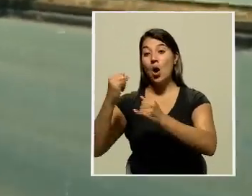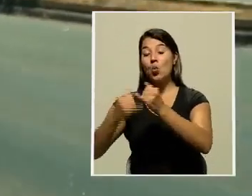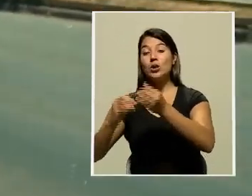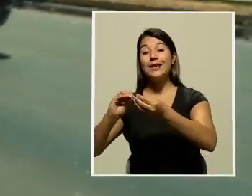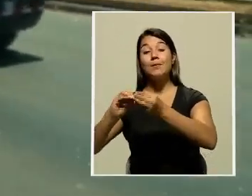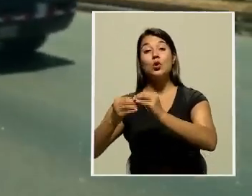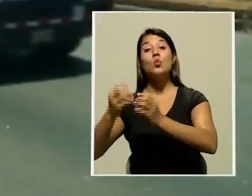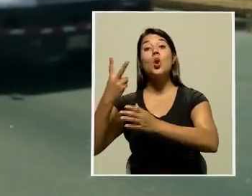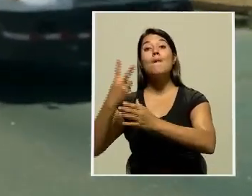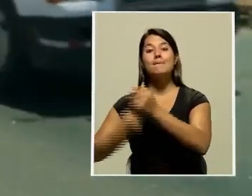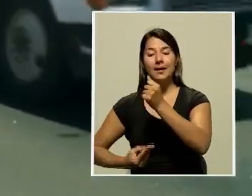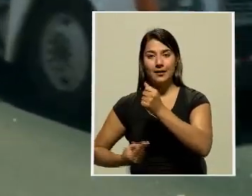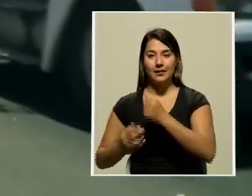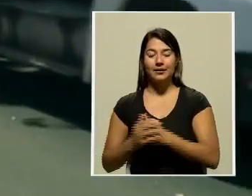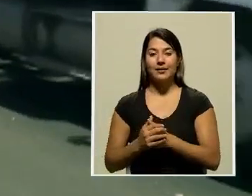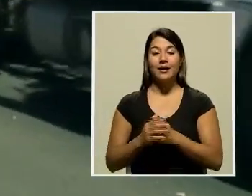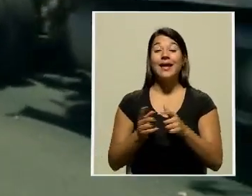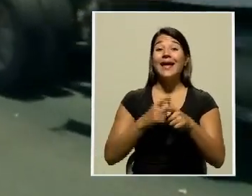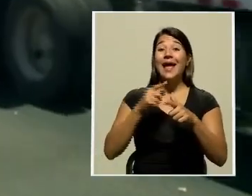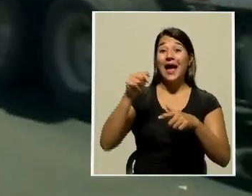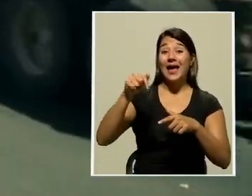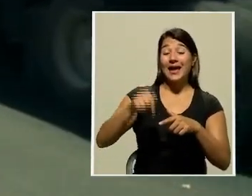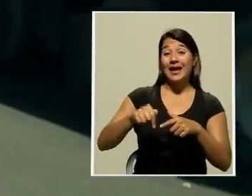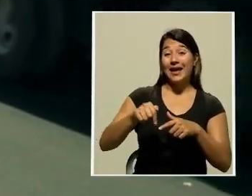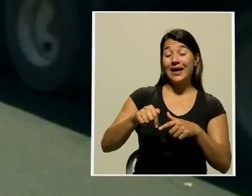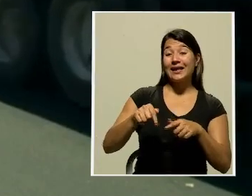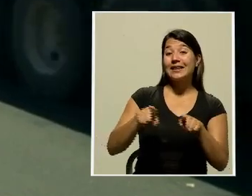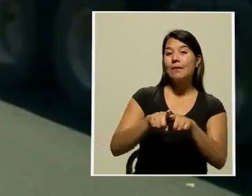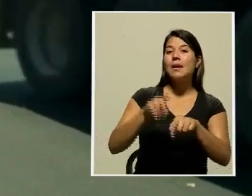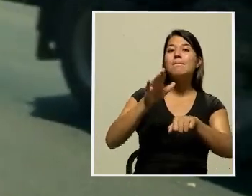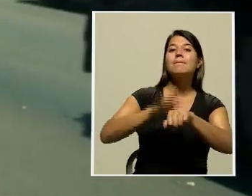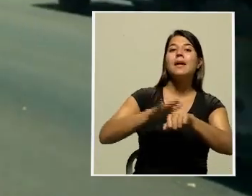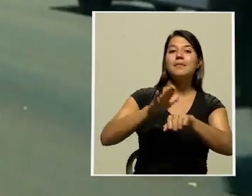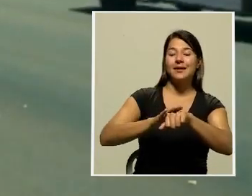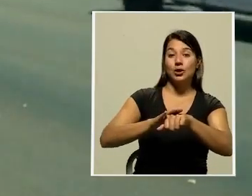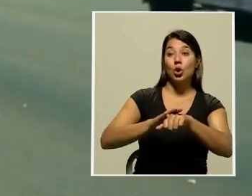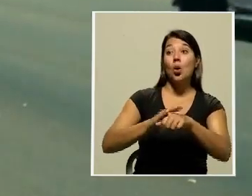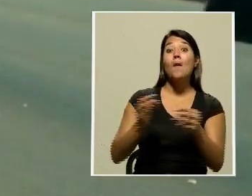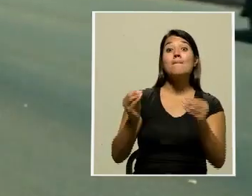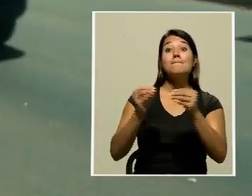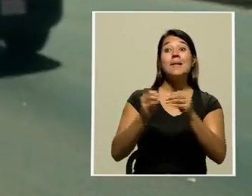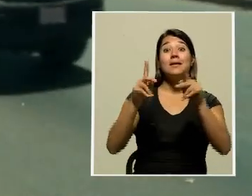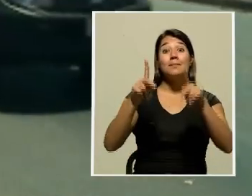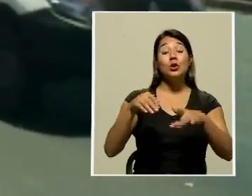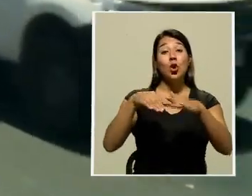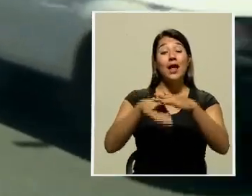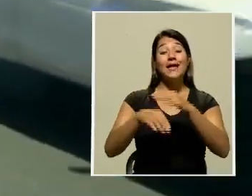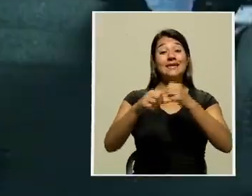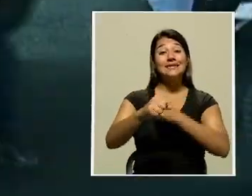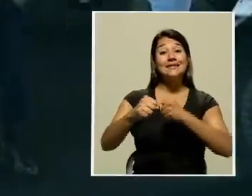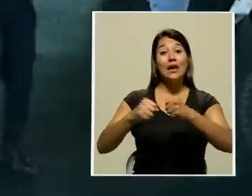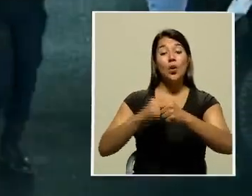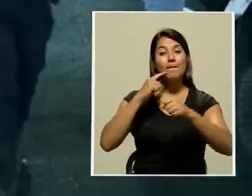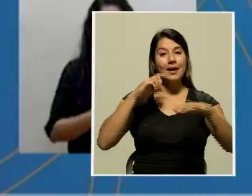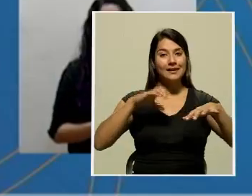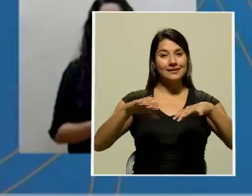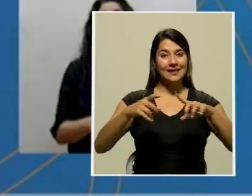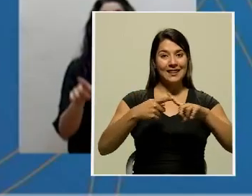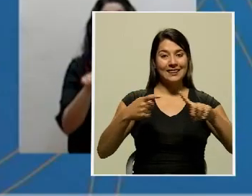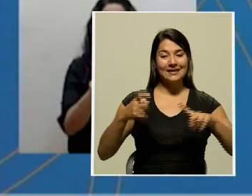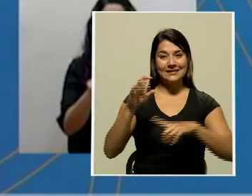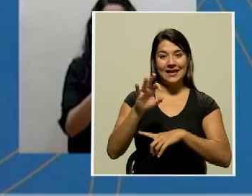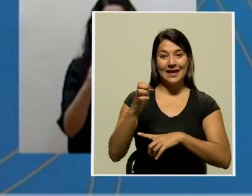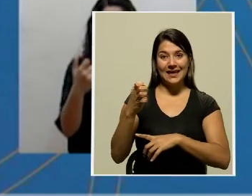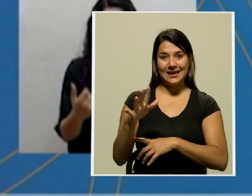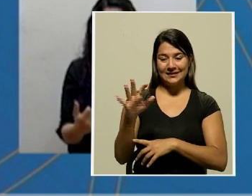Este mismo viernes también se autorizó en un cambio en el aforo para los salones de eventos a partir del 15 de febrero. También